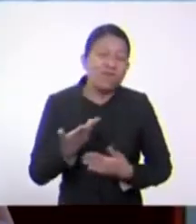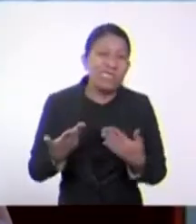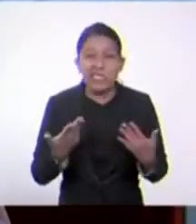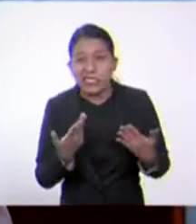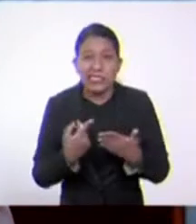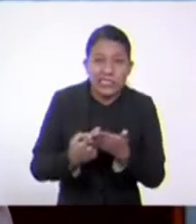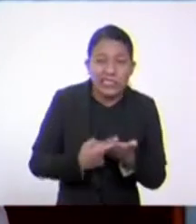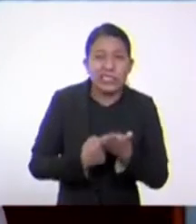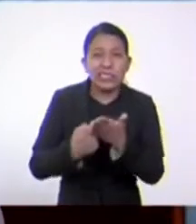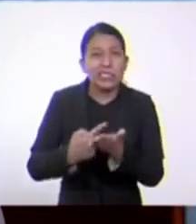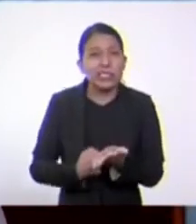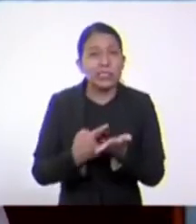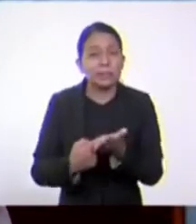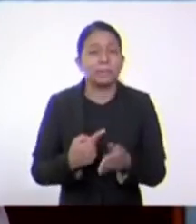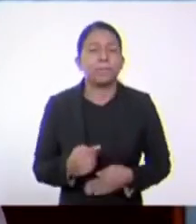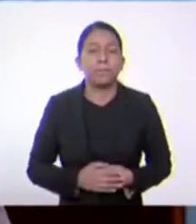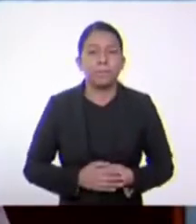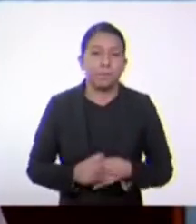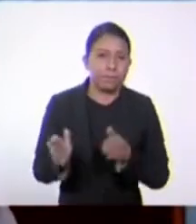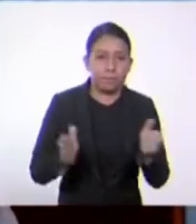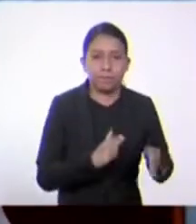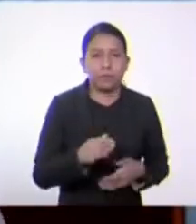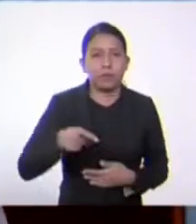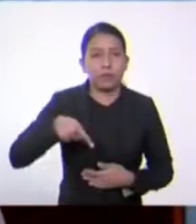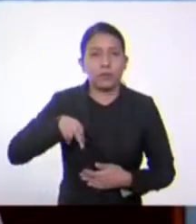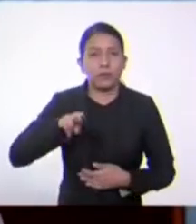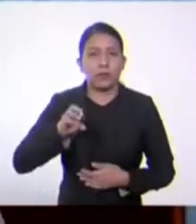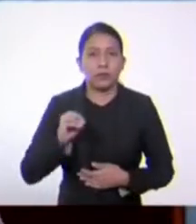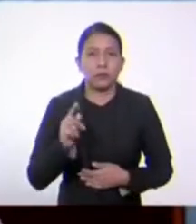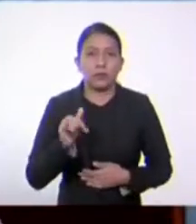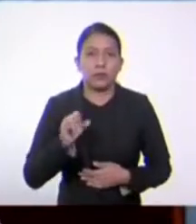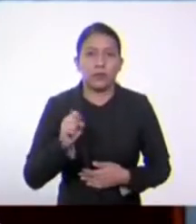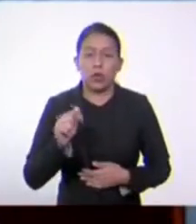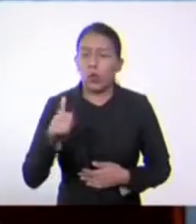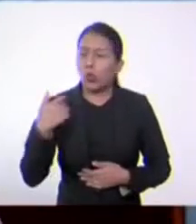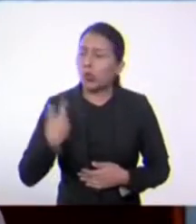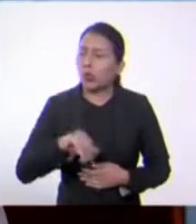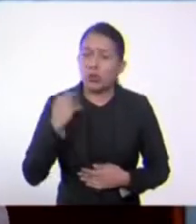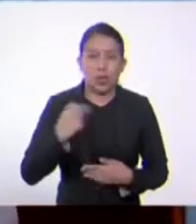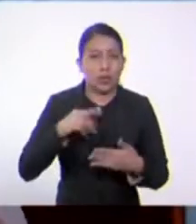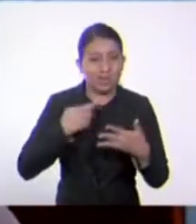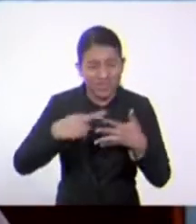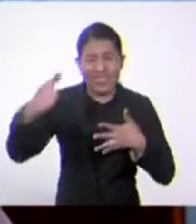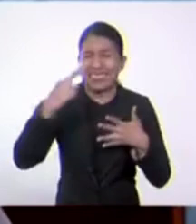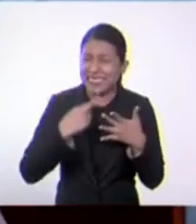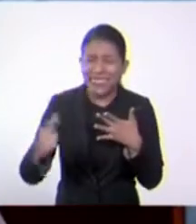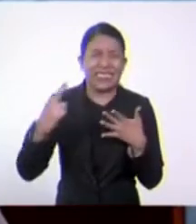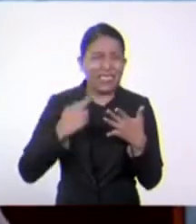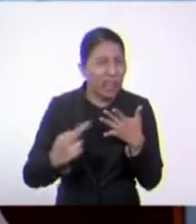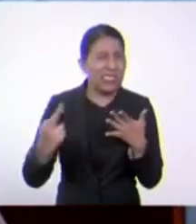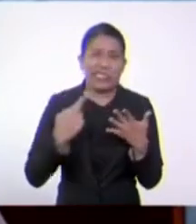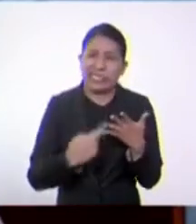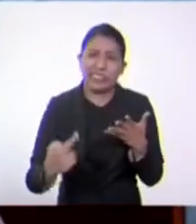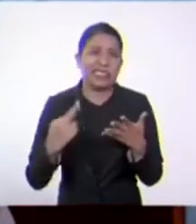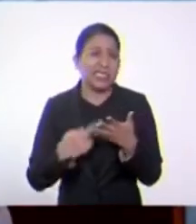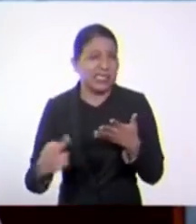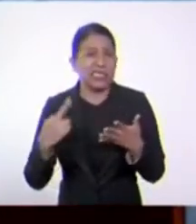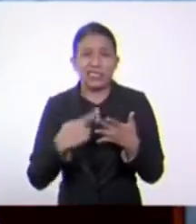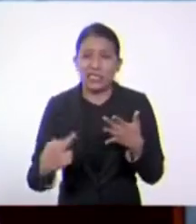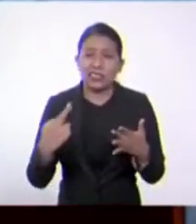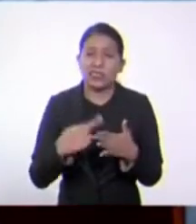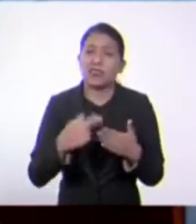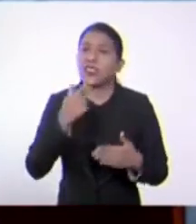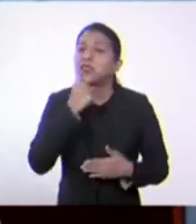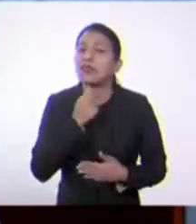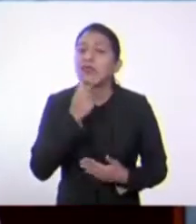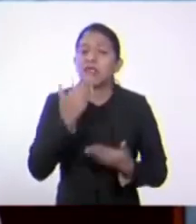lado, el reino protista está en mucha discusión y revisión. Terminará dividiéndose por lo